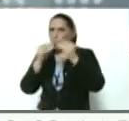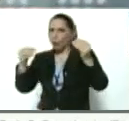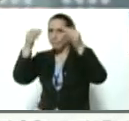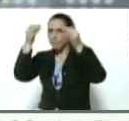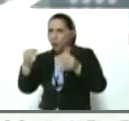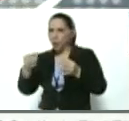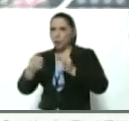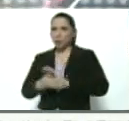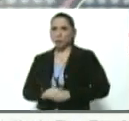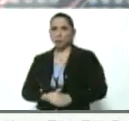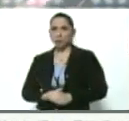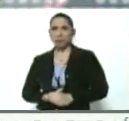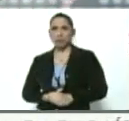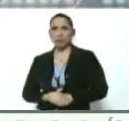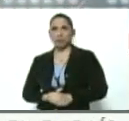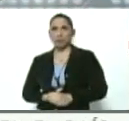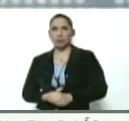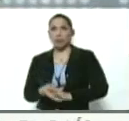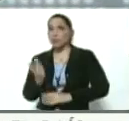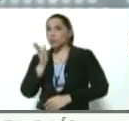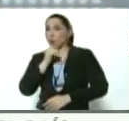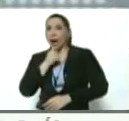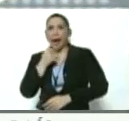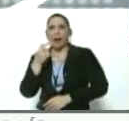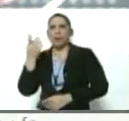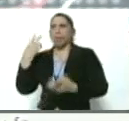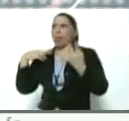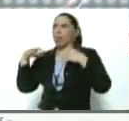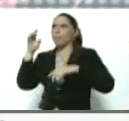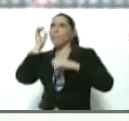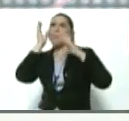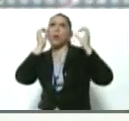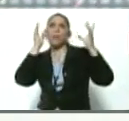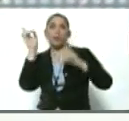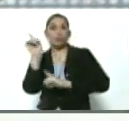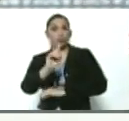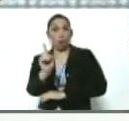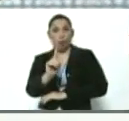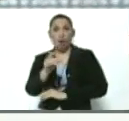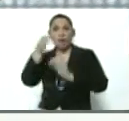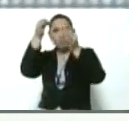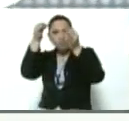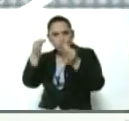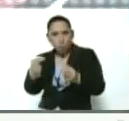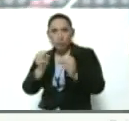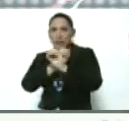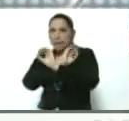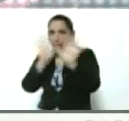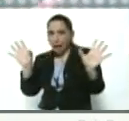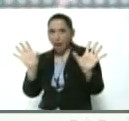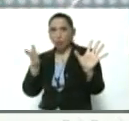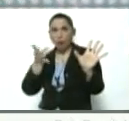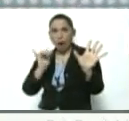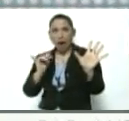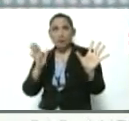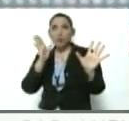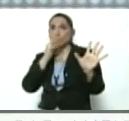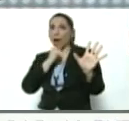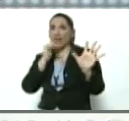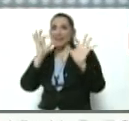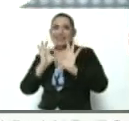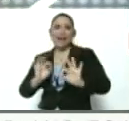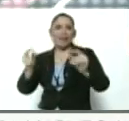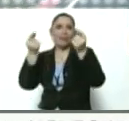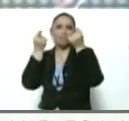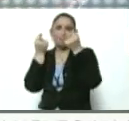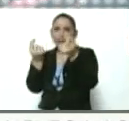no son ni siquiera indicios, no son ni siquiera especulaciones, sino certezas están allí y hasta ahora no hemos notado ni una